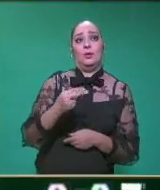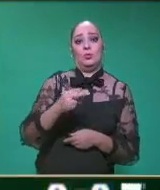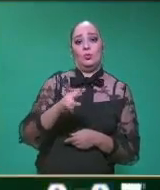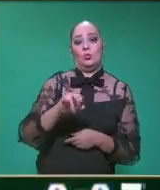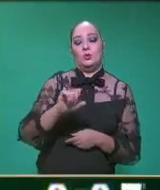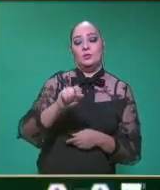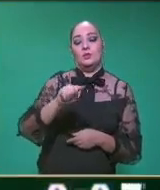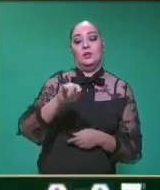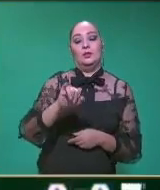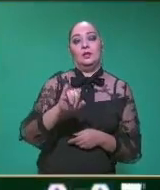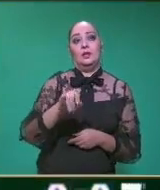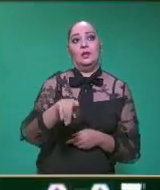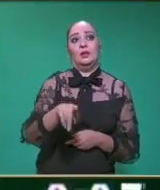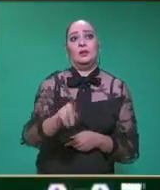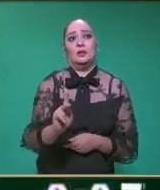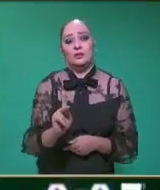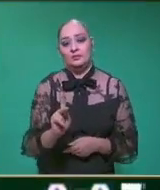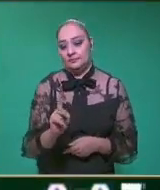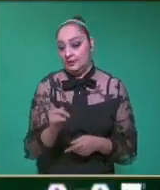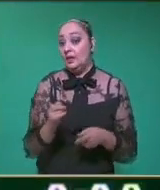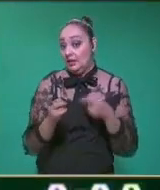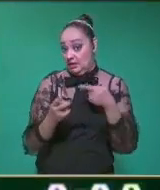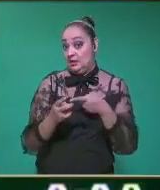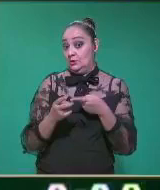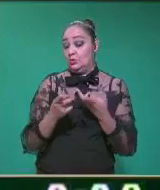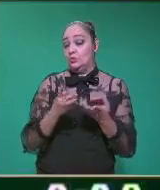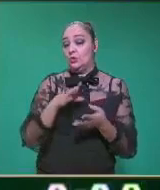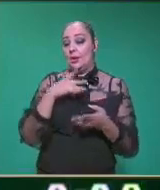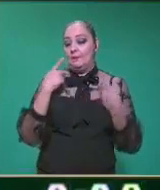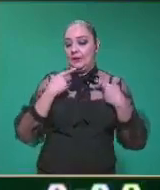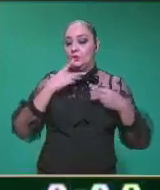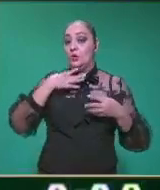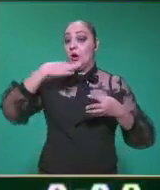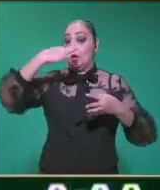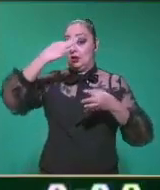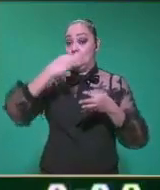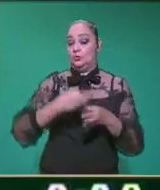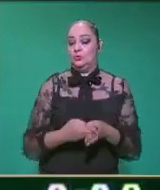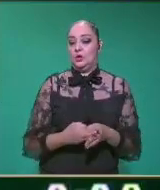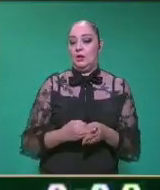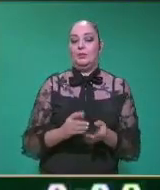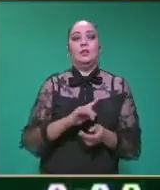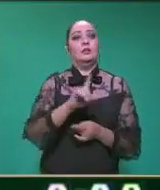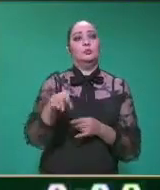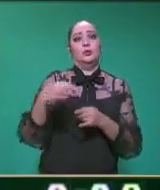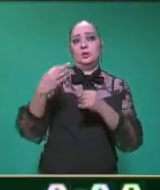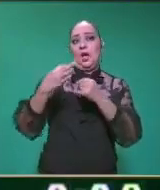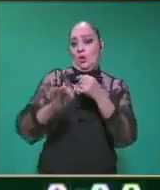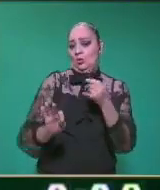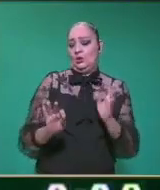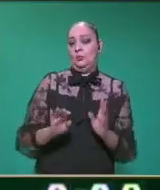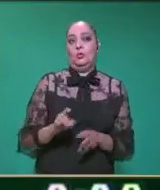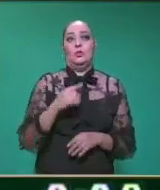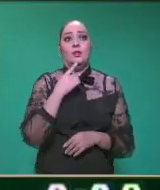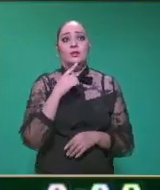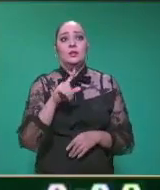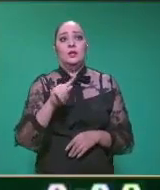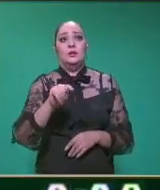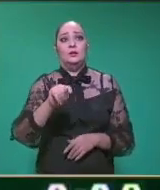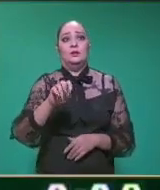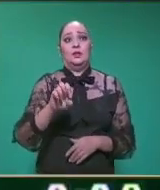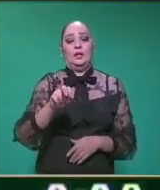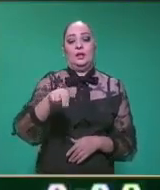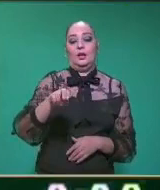quiere decir que es una persona responsable. Y vamos a ver el último. Dice tenekili.